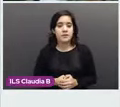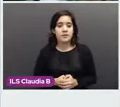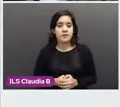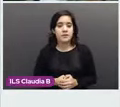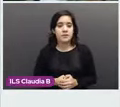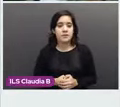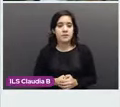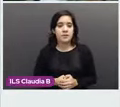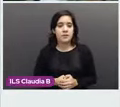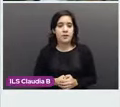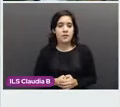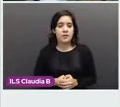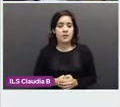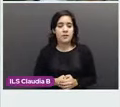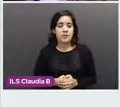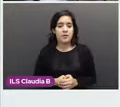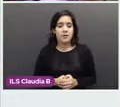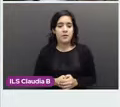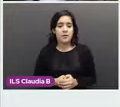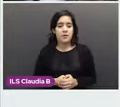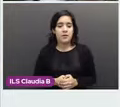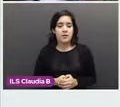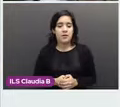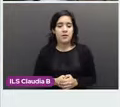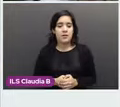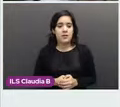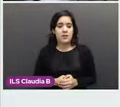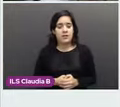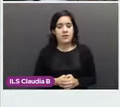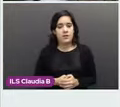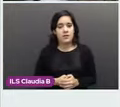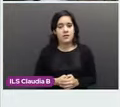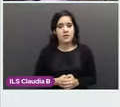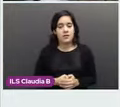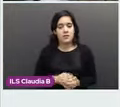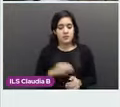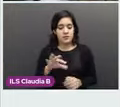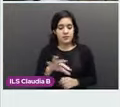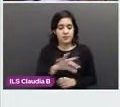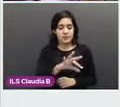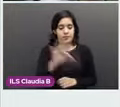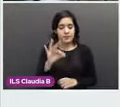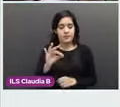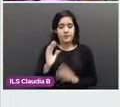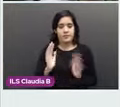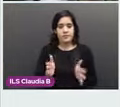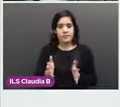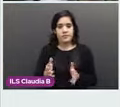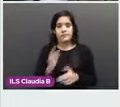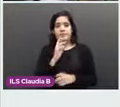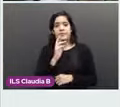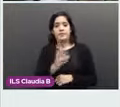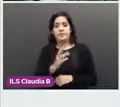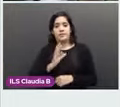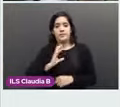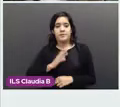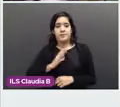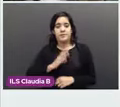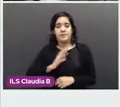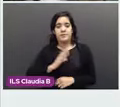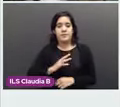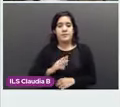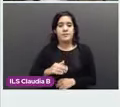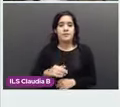Y con la nueva biopsia, se hizo un diagnóstico de carcinoma epidermoide invasor de